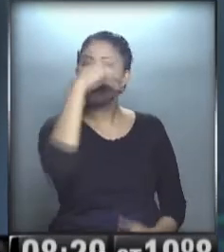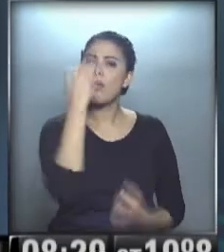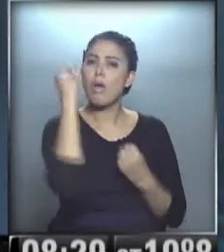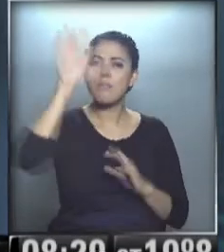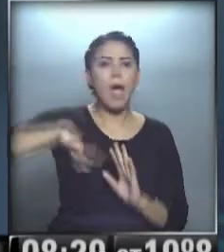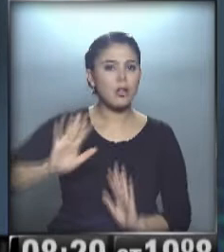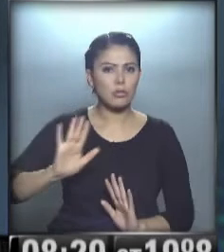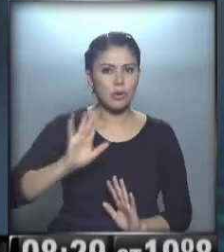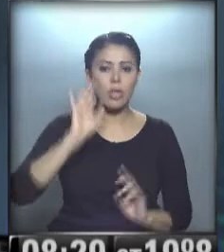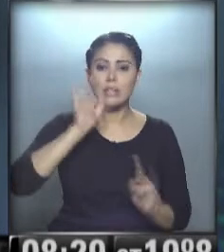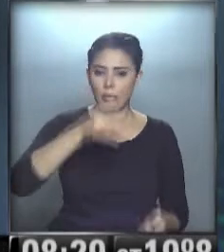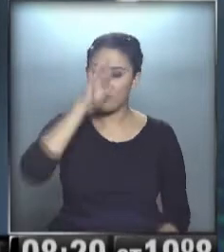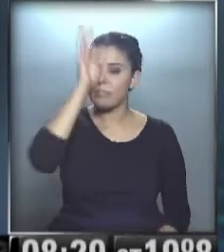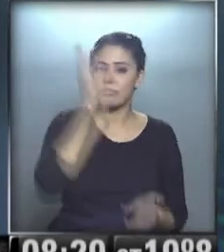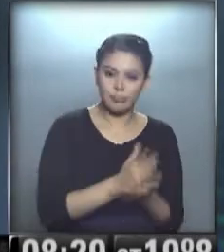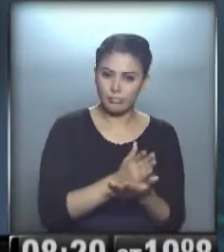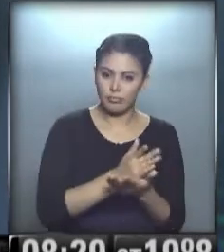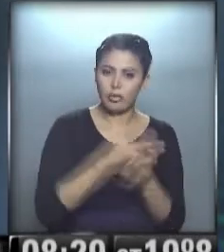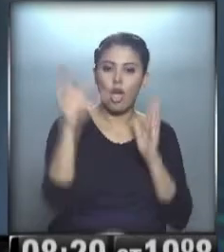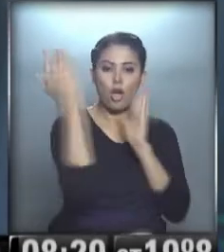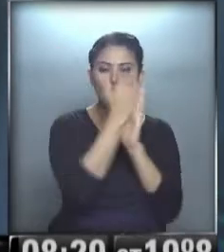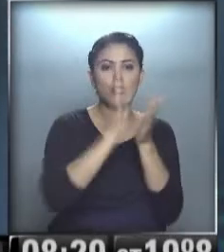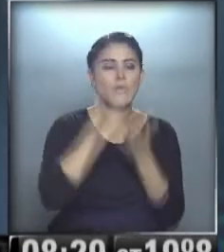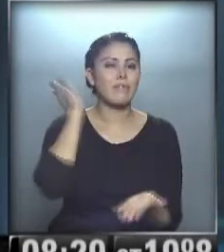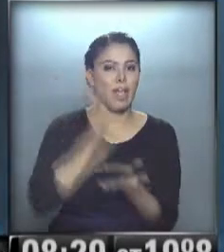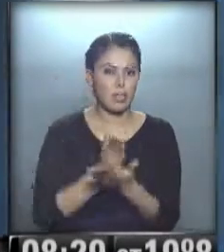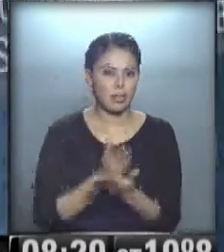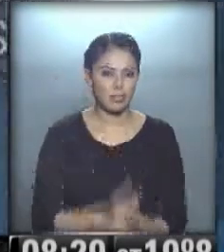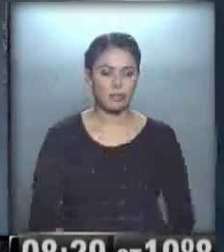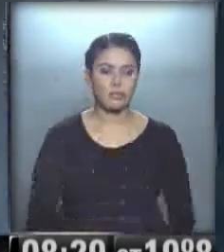en la aplicación del cuestionado Código de Faltas.